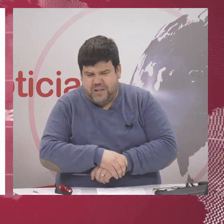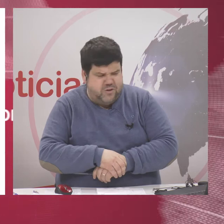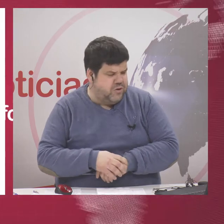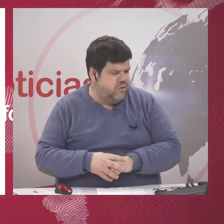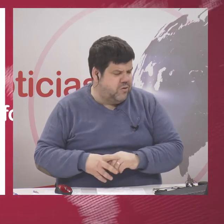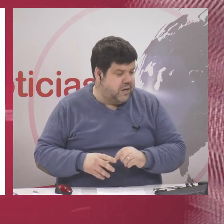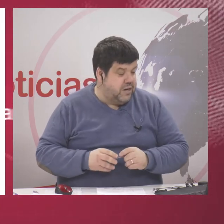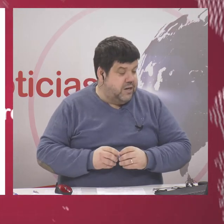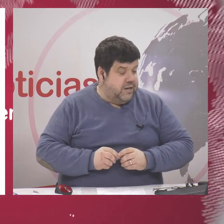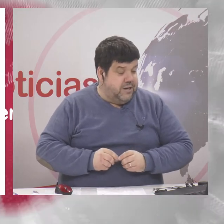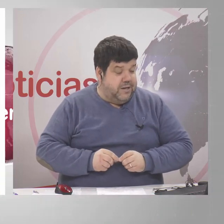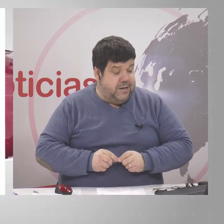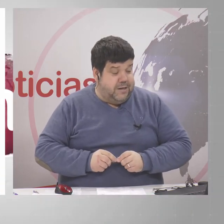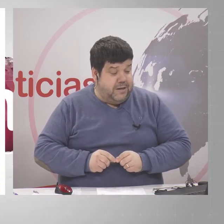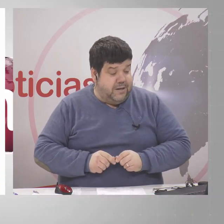por ahí vendiendo creo recordar